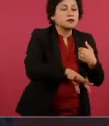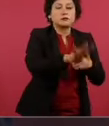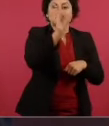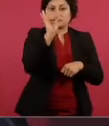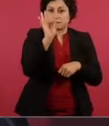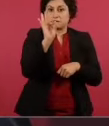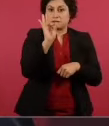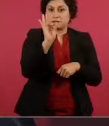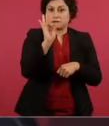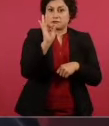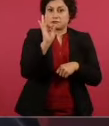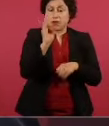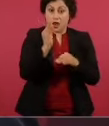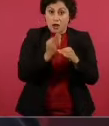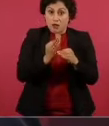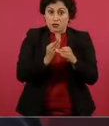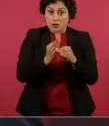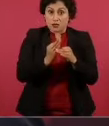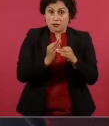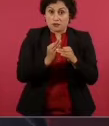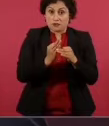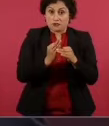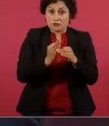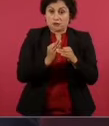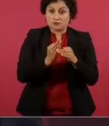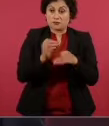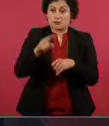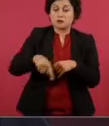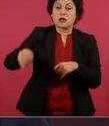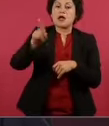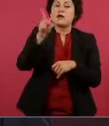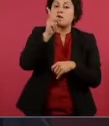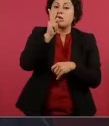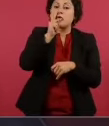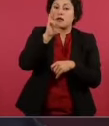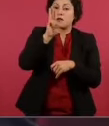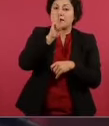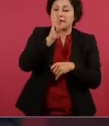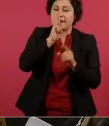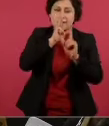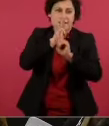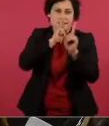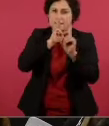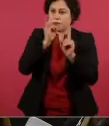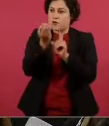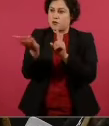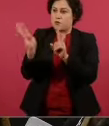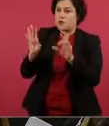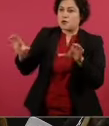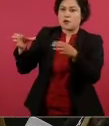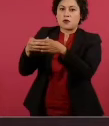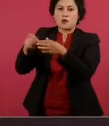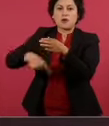la actitud no de los padres, sino de los asesores y de